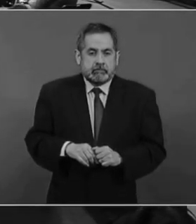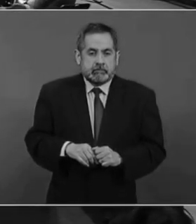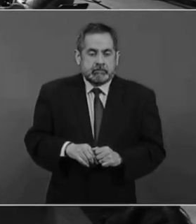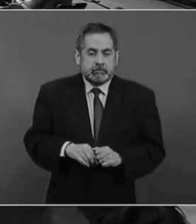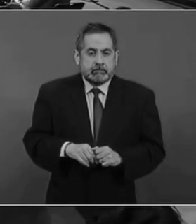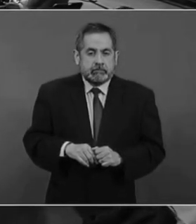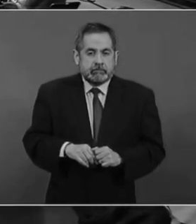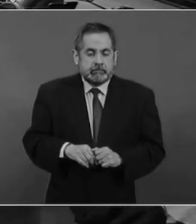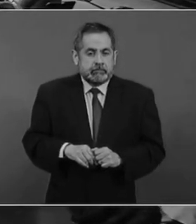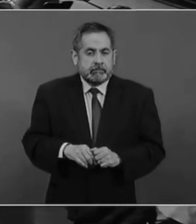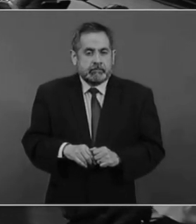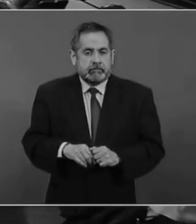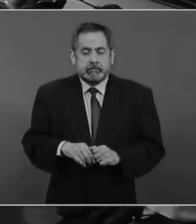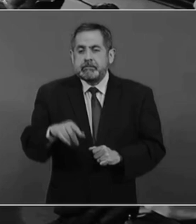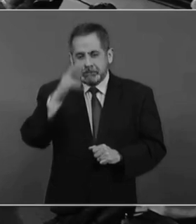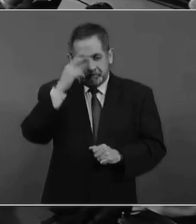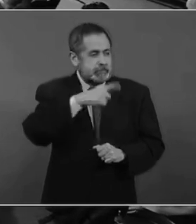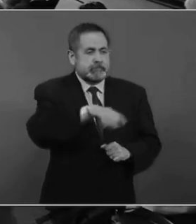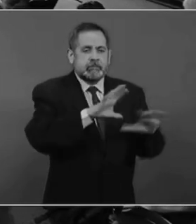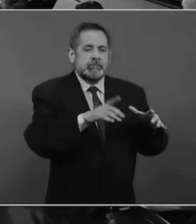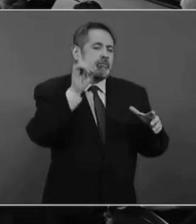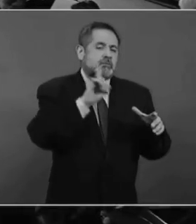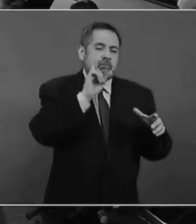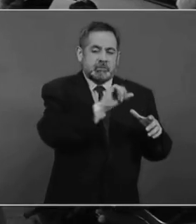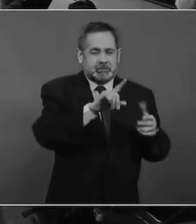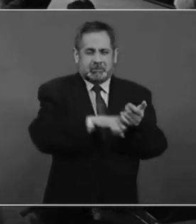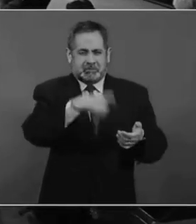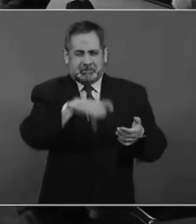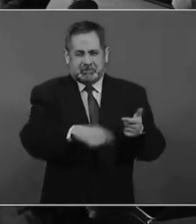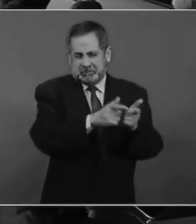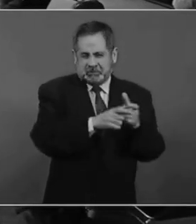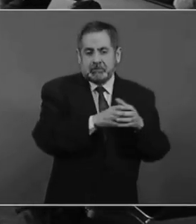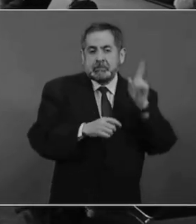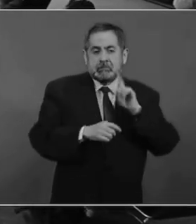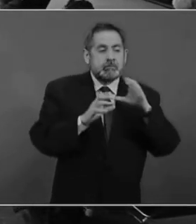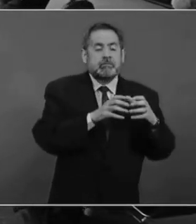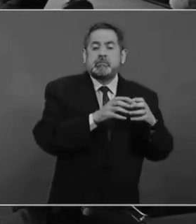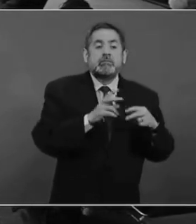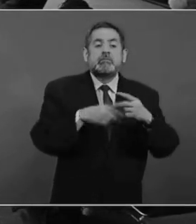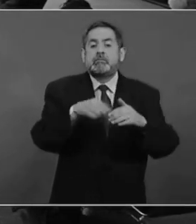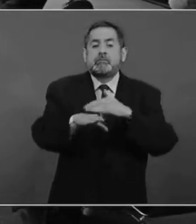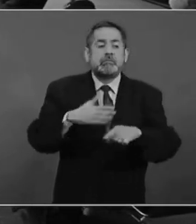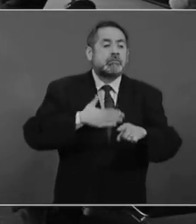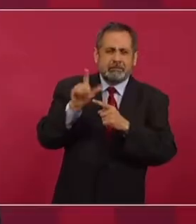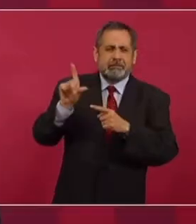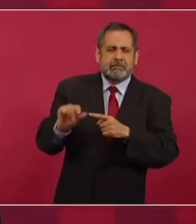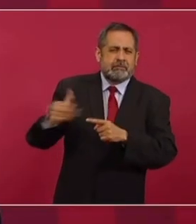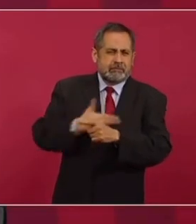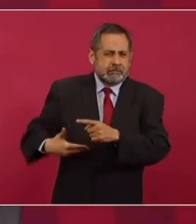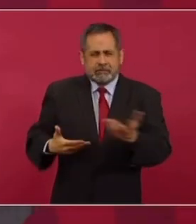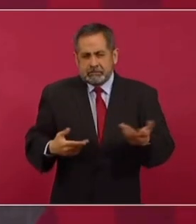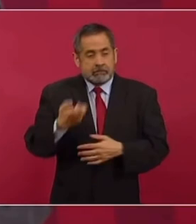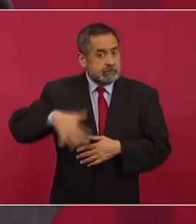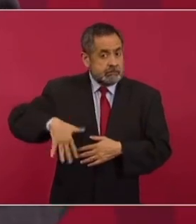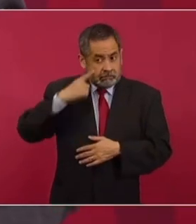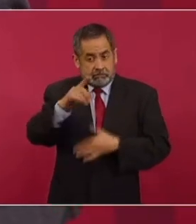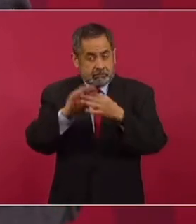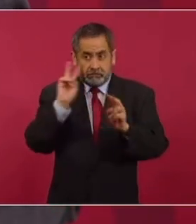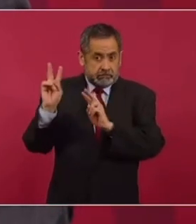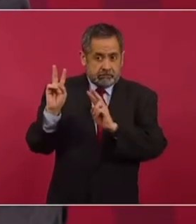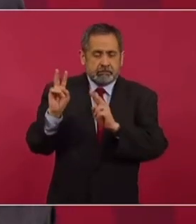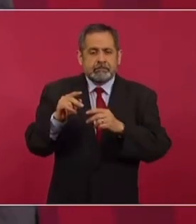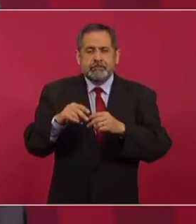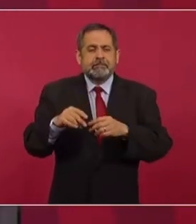Las mujeres de la aristocracia en ese entonces decían cuando iban al baño, voy a Juárez. Esto que estamos viendo ahora